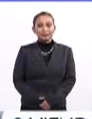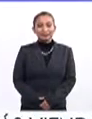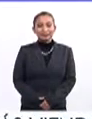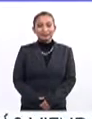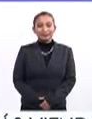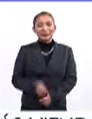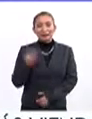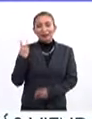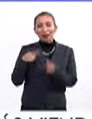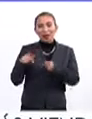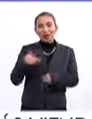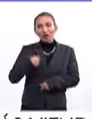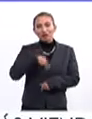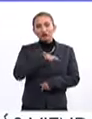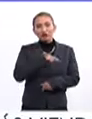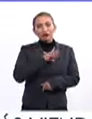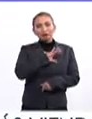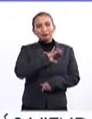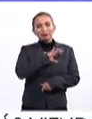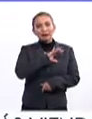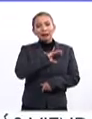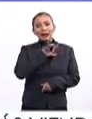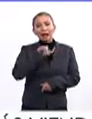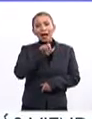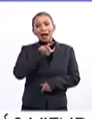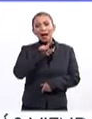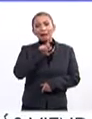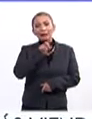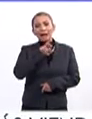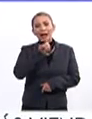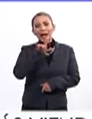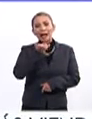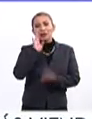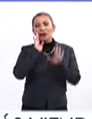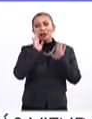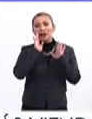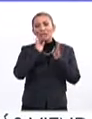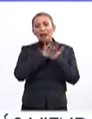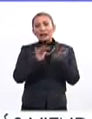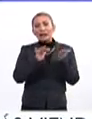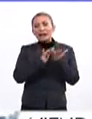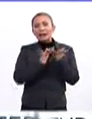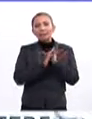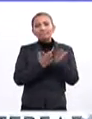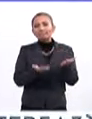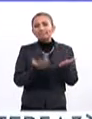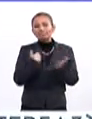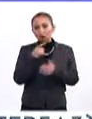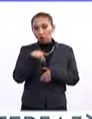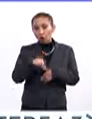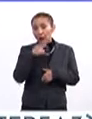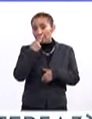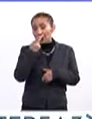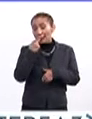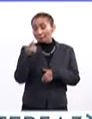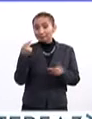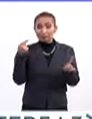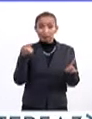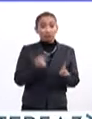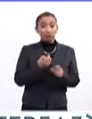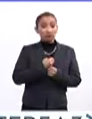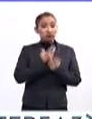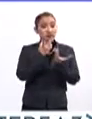Y ya se encuentra con nosotros nuestro queridísimo Javier Aranda con sus confesiones literarias y hoy vamos a hablar de una